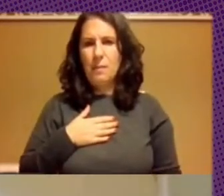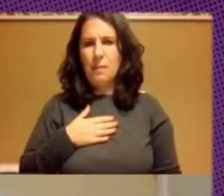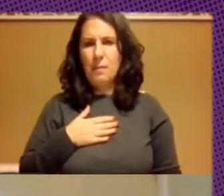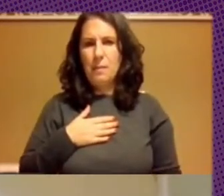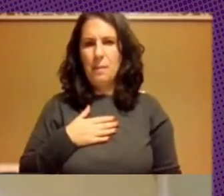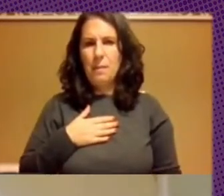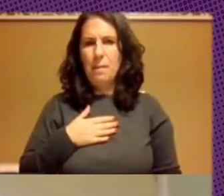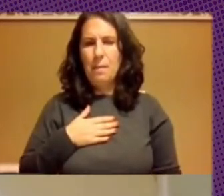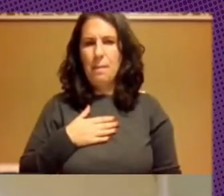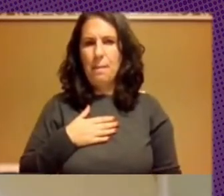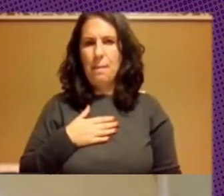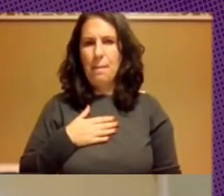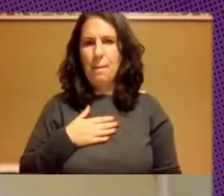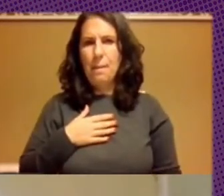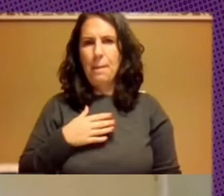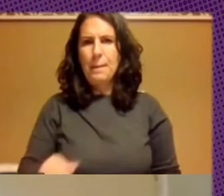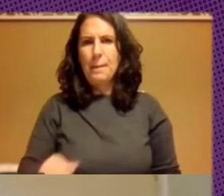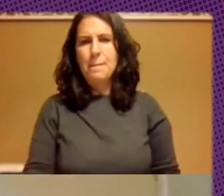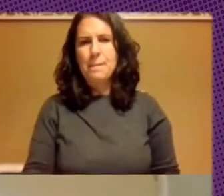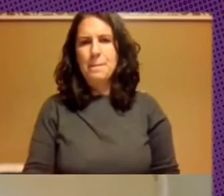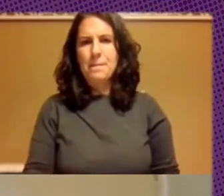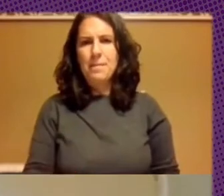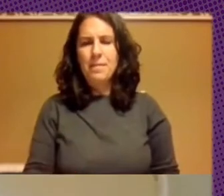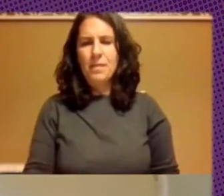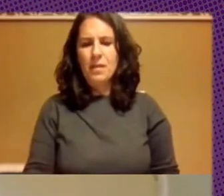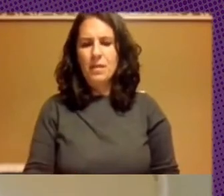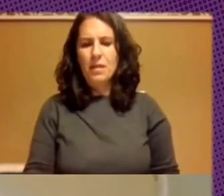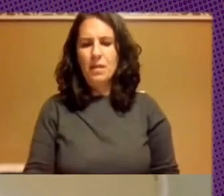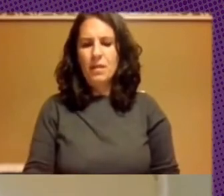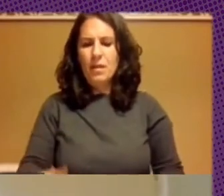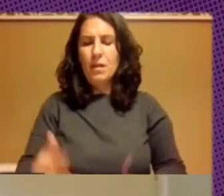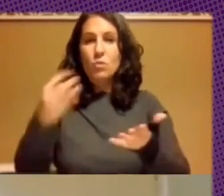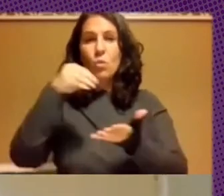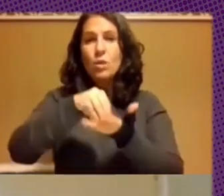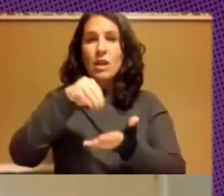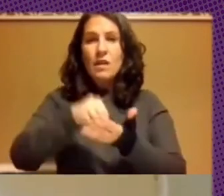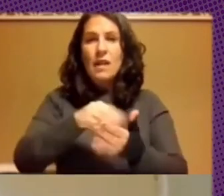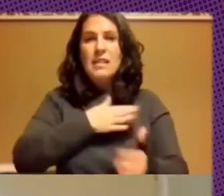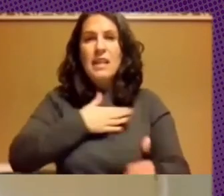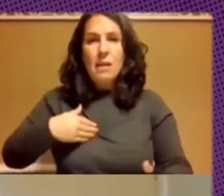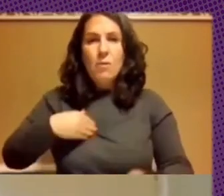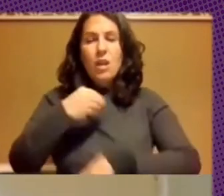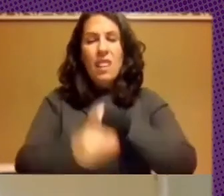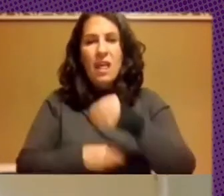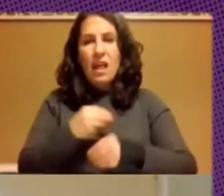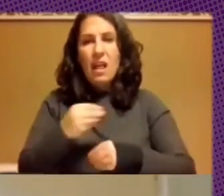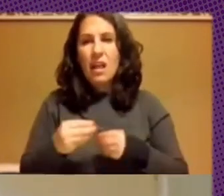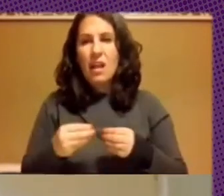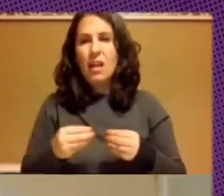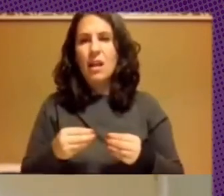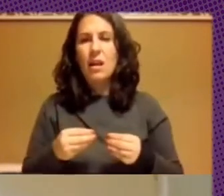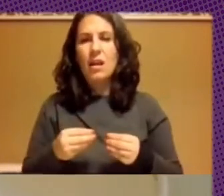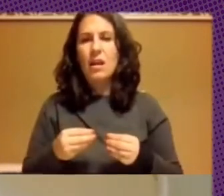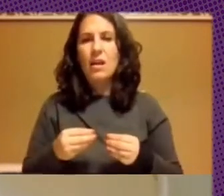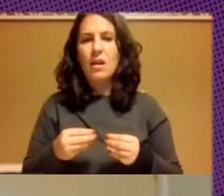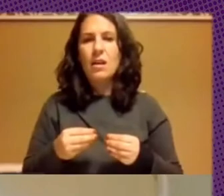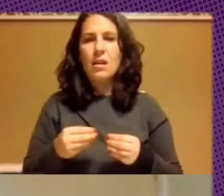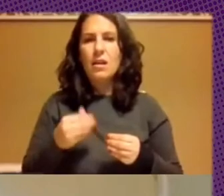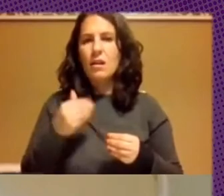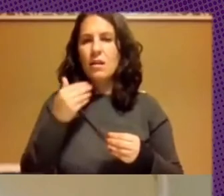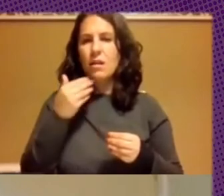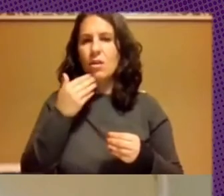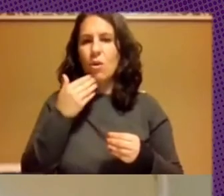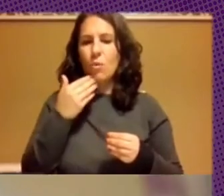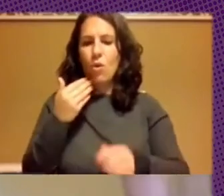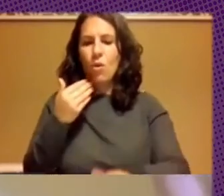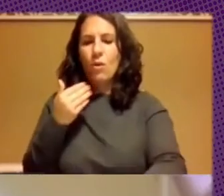y muchas veces queremos hacer todos del inicio una vez más